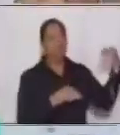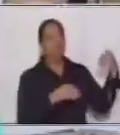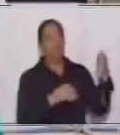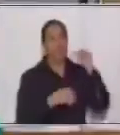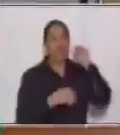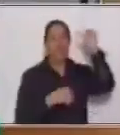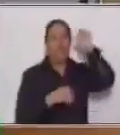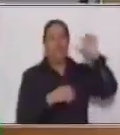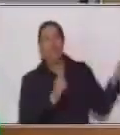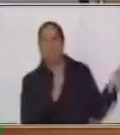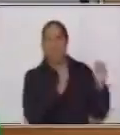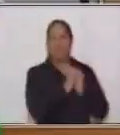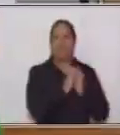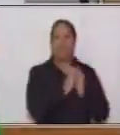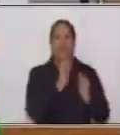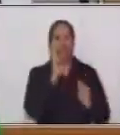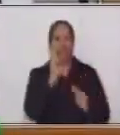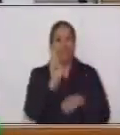estas actividades.